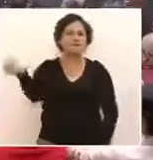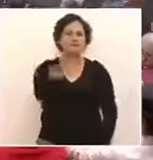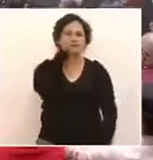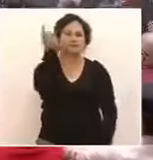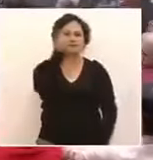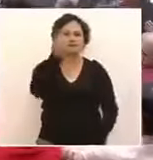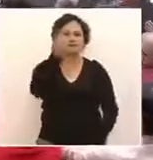¡Que